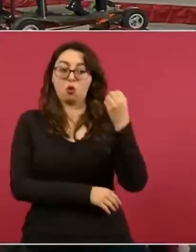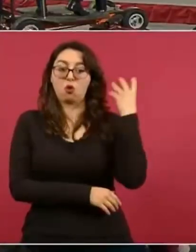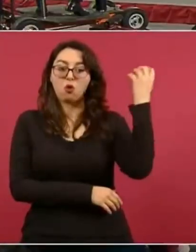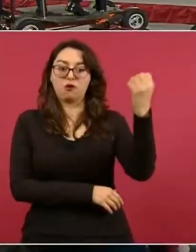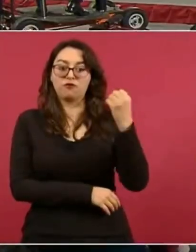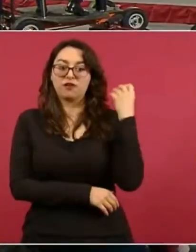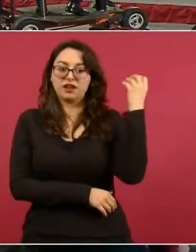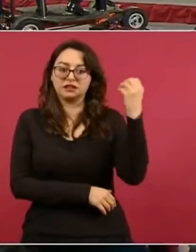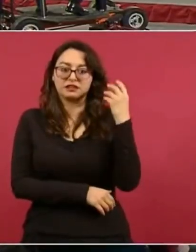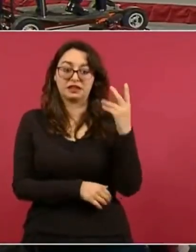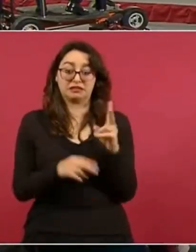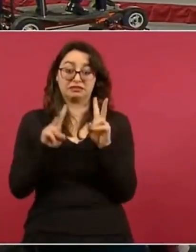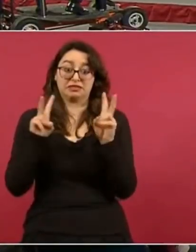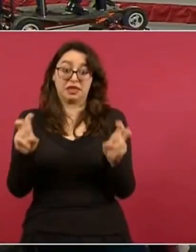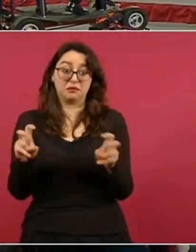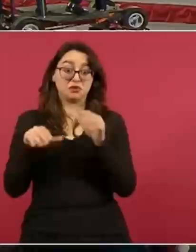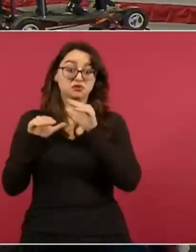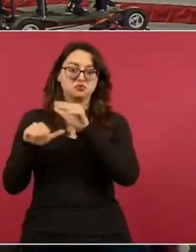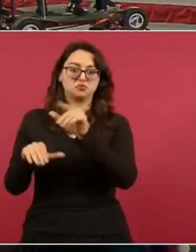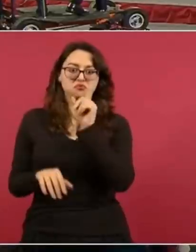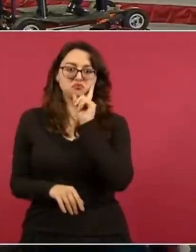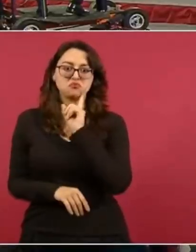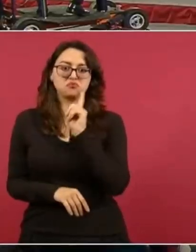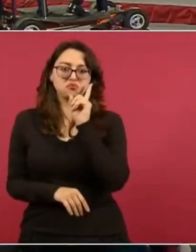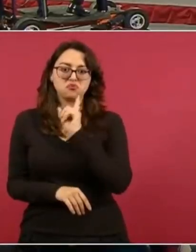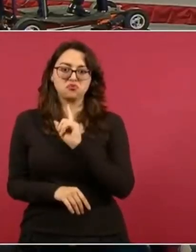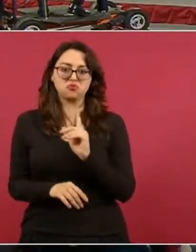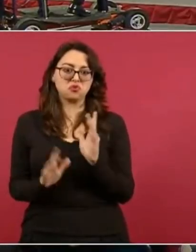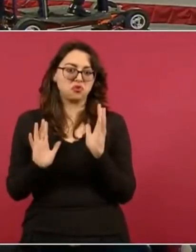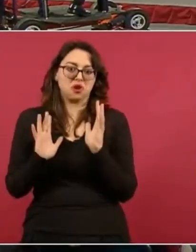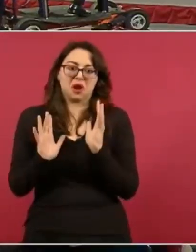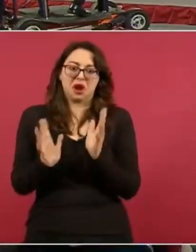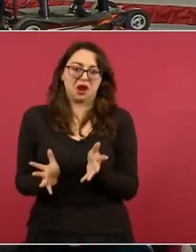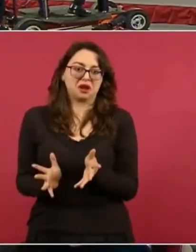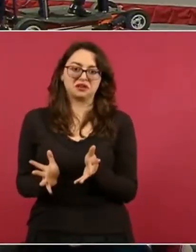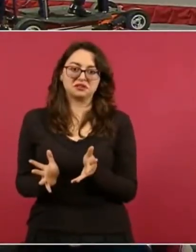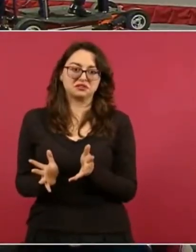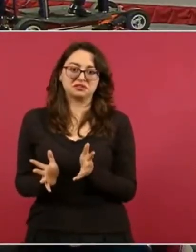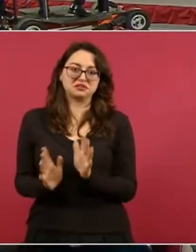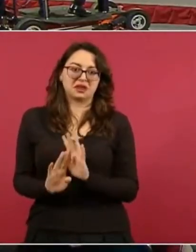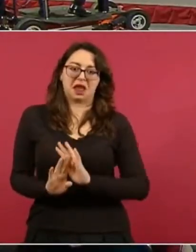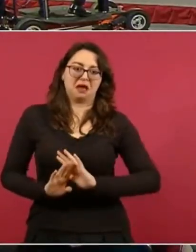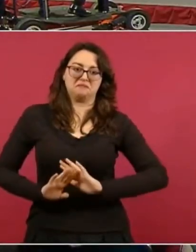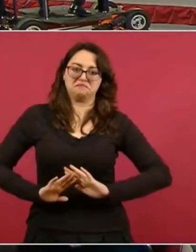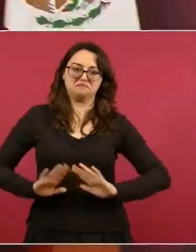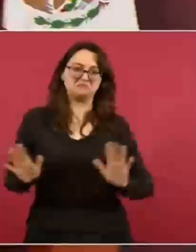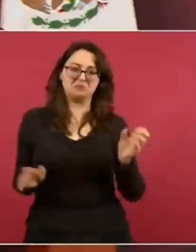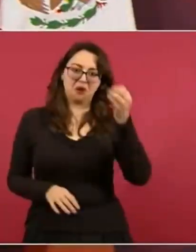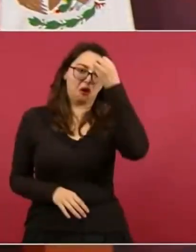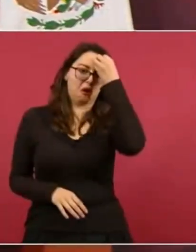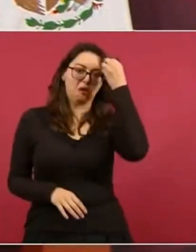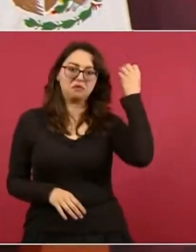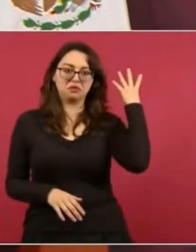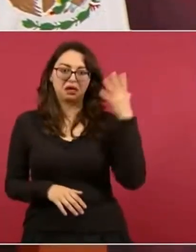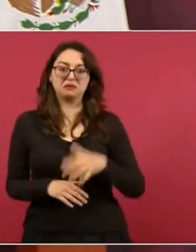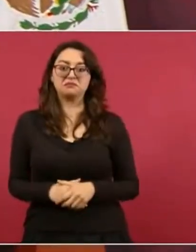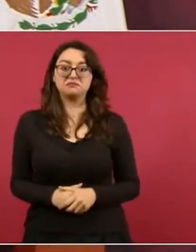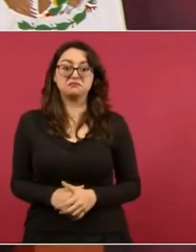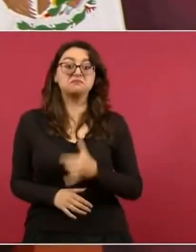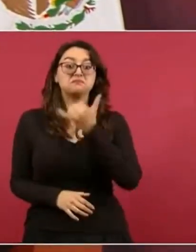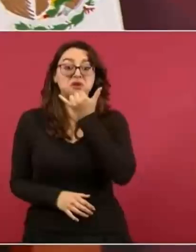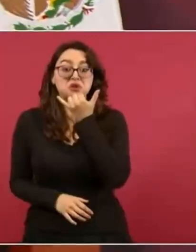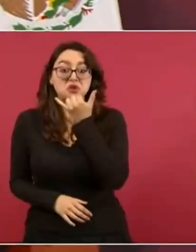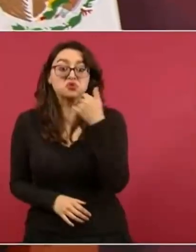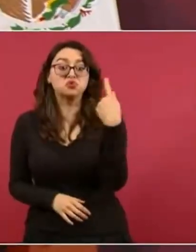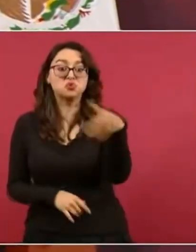habló del búnker. Y entonces estos infames, miserables del gobierno, de la presidencia, ¿sí? Sí, presidente, de gente que trabaja con